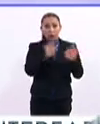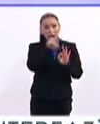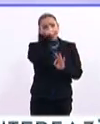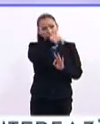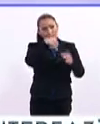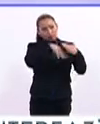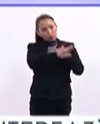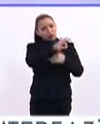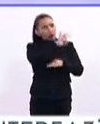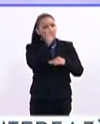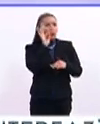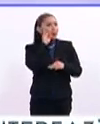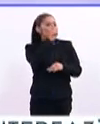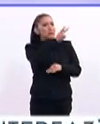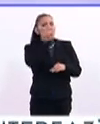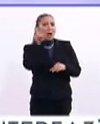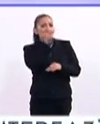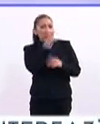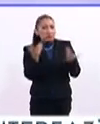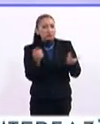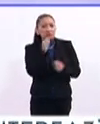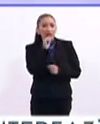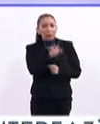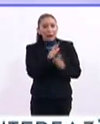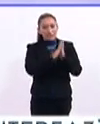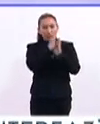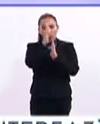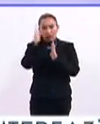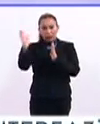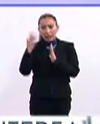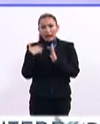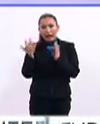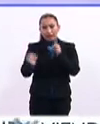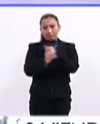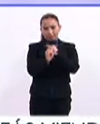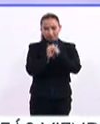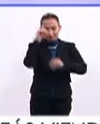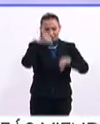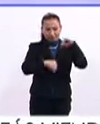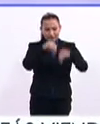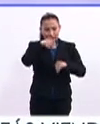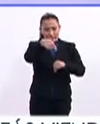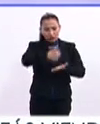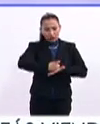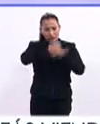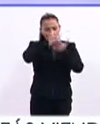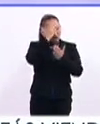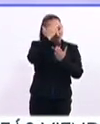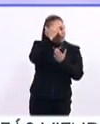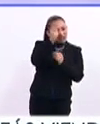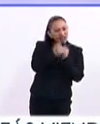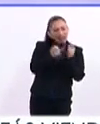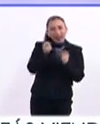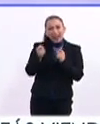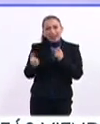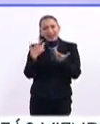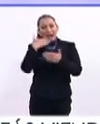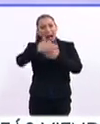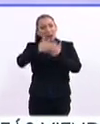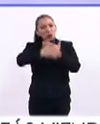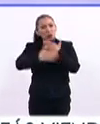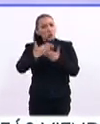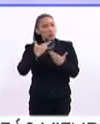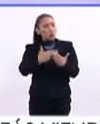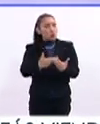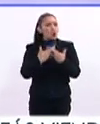pueden todos acceder a esta también biblioteca virtual que nos permite conocer, por supuesto, archivos